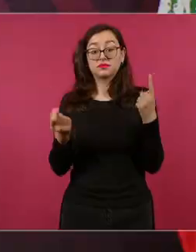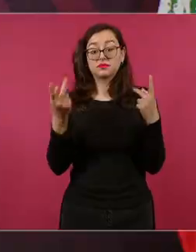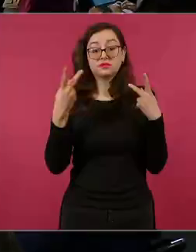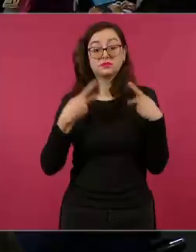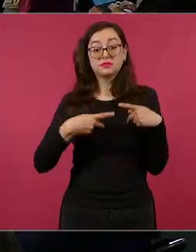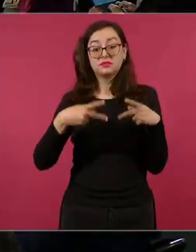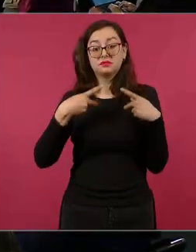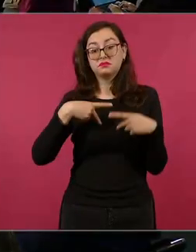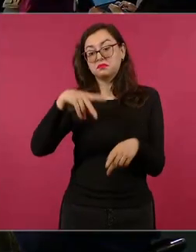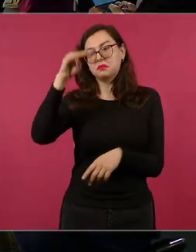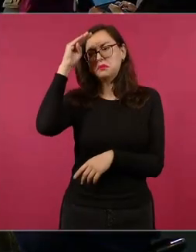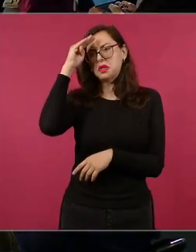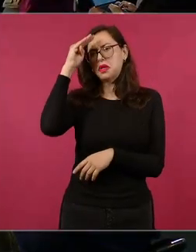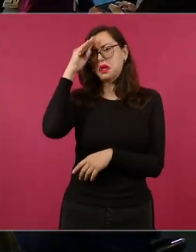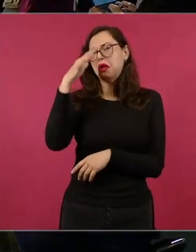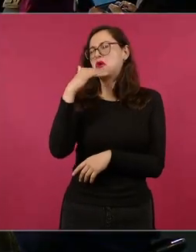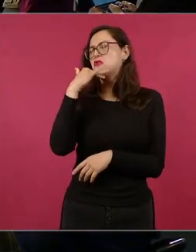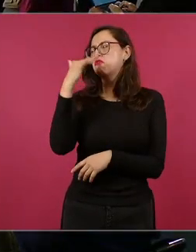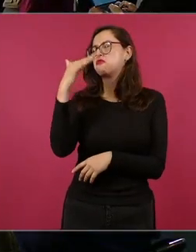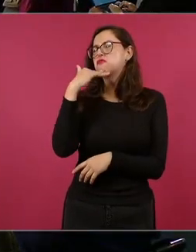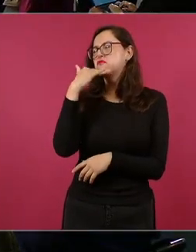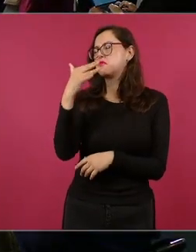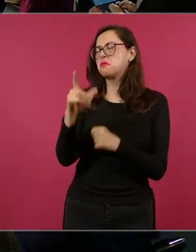no significa nada